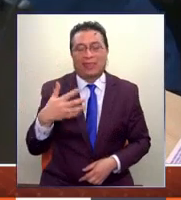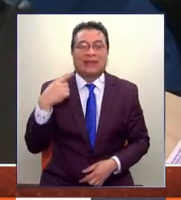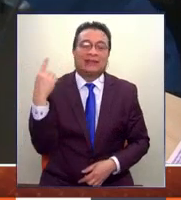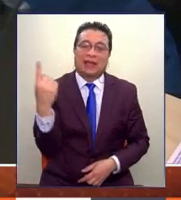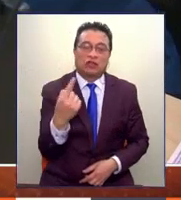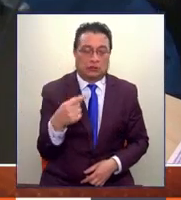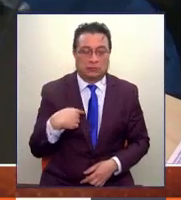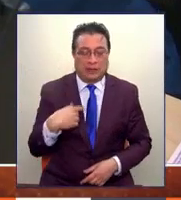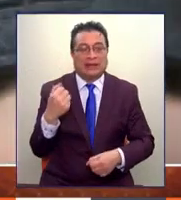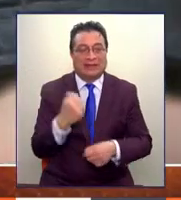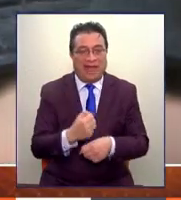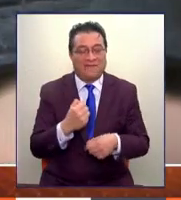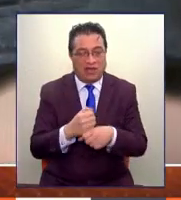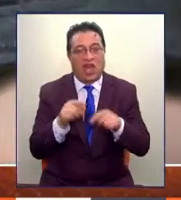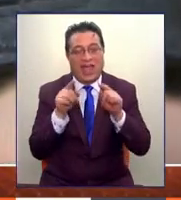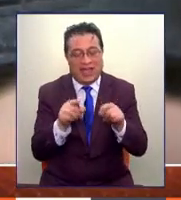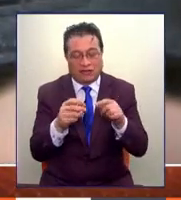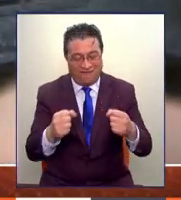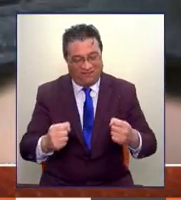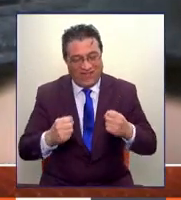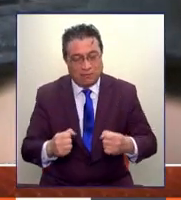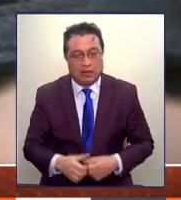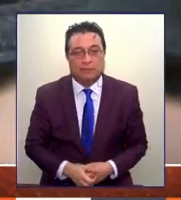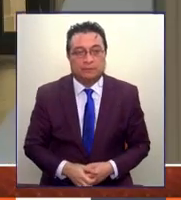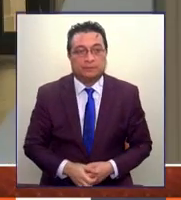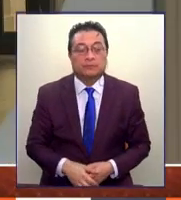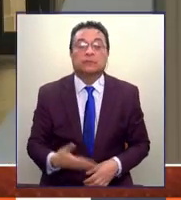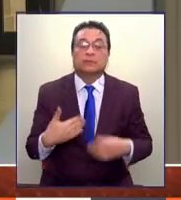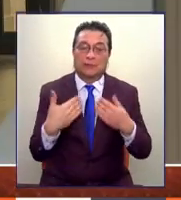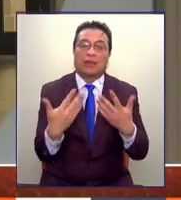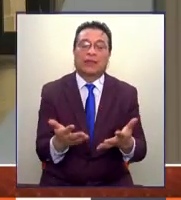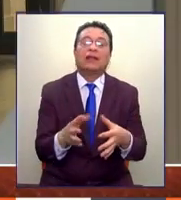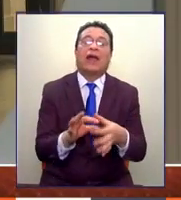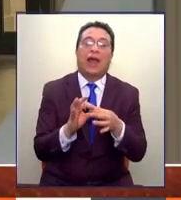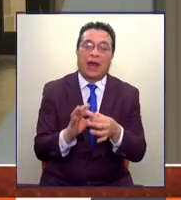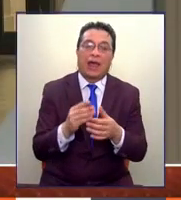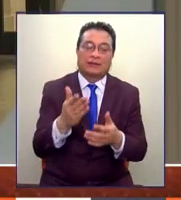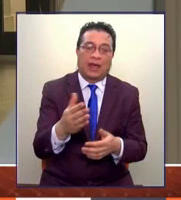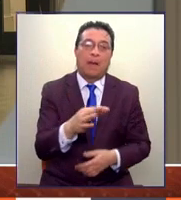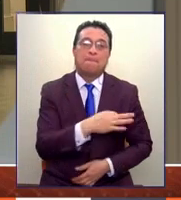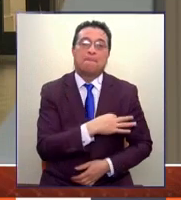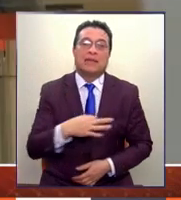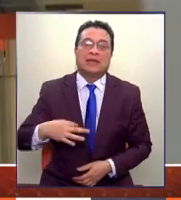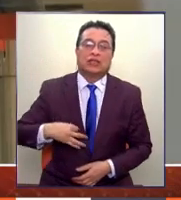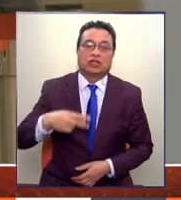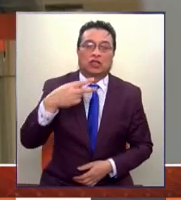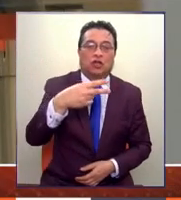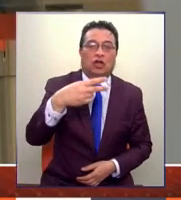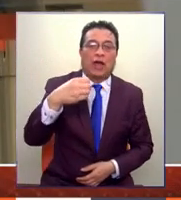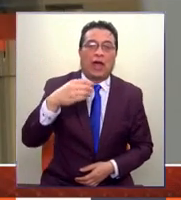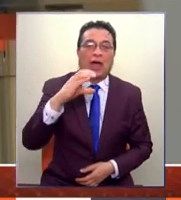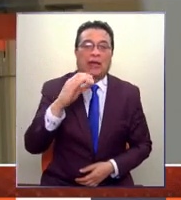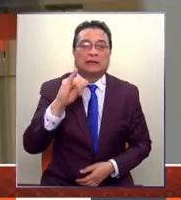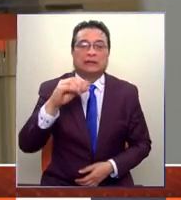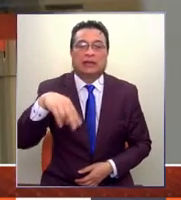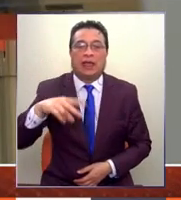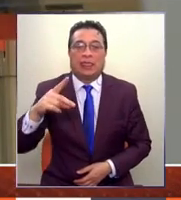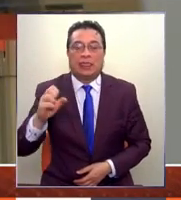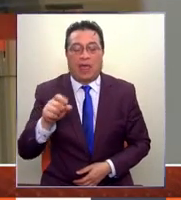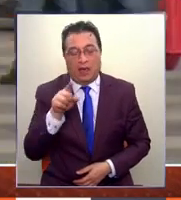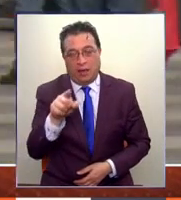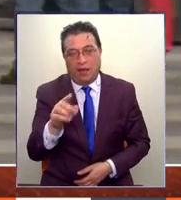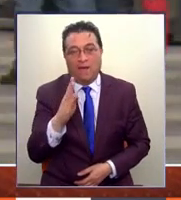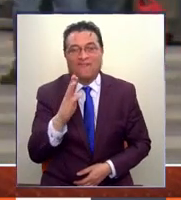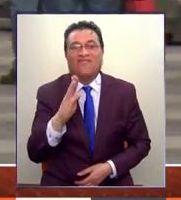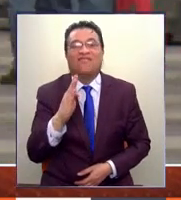estamos trabajando con firmeza. Le queremos agradecer al ministro de Hacienda Ignacio Briones por estar esta noche aquí en Tele13.